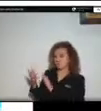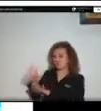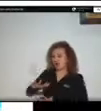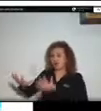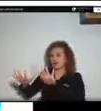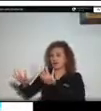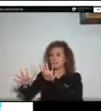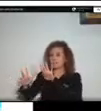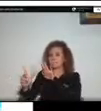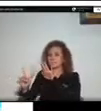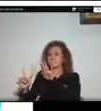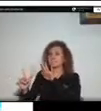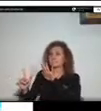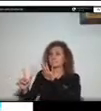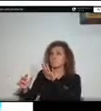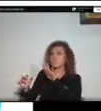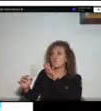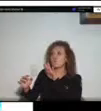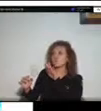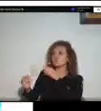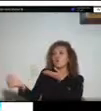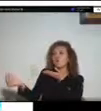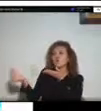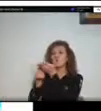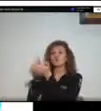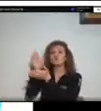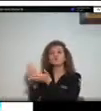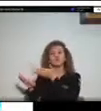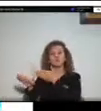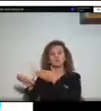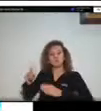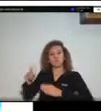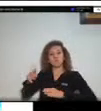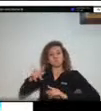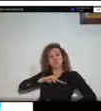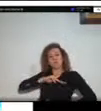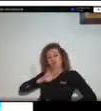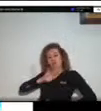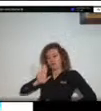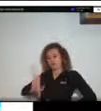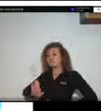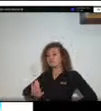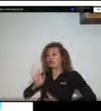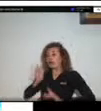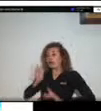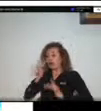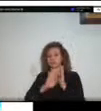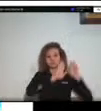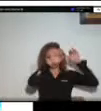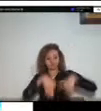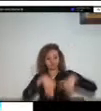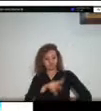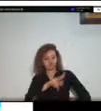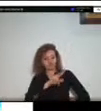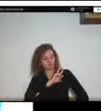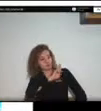hacen parte de estas cuencas o hay unas condiciones también geomorfológicas que hacen